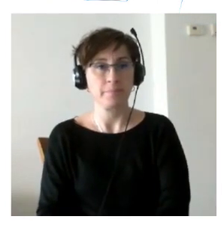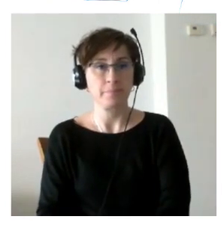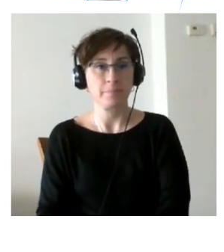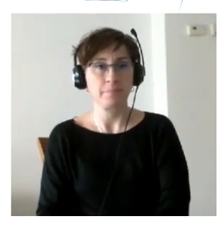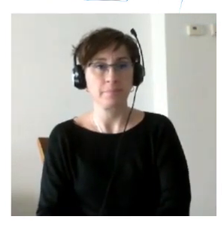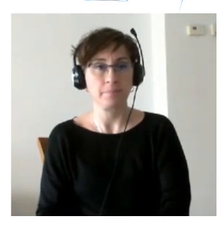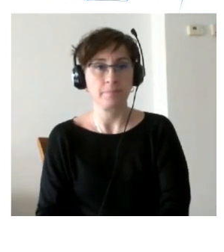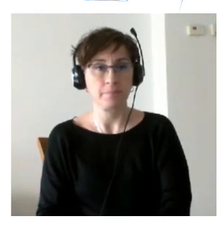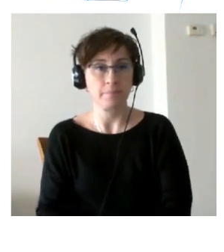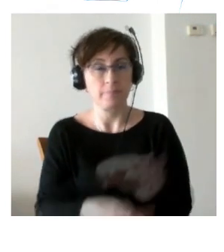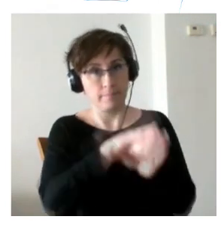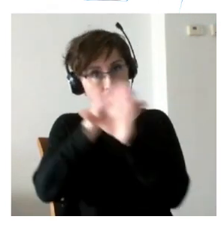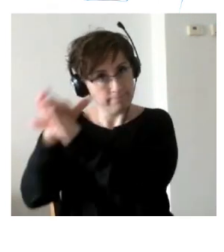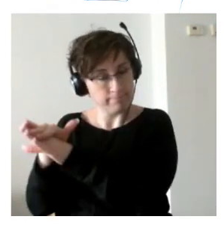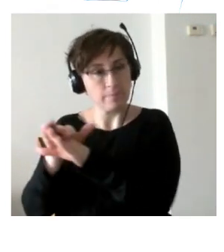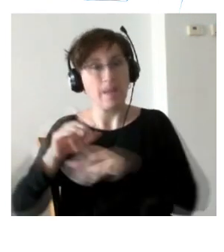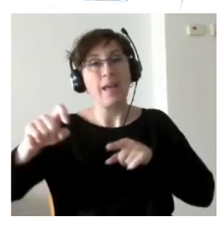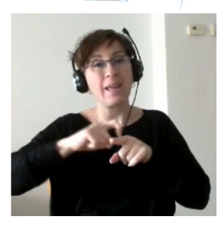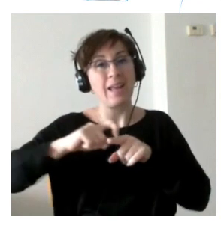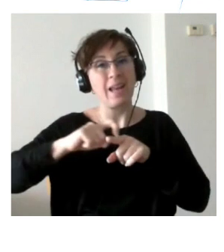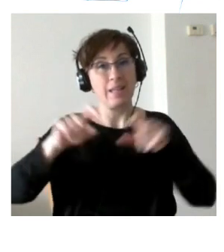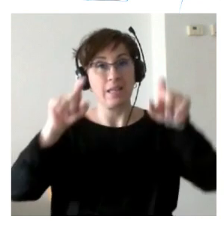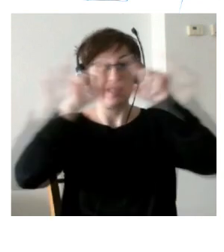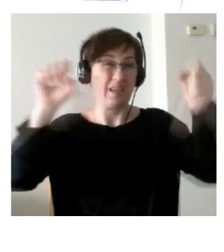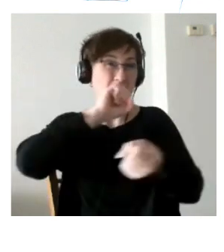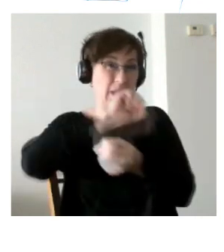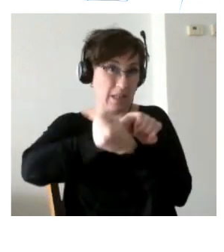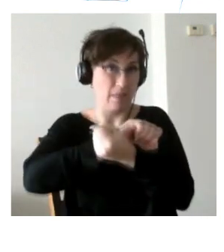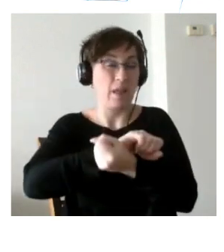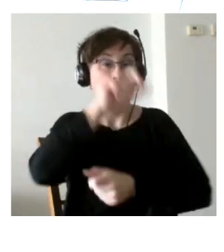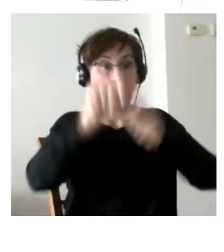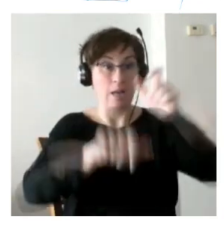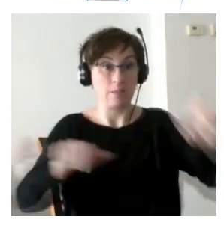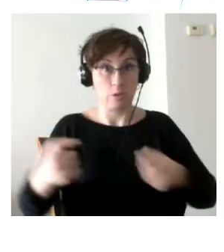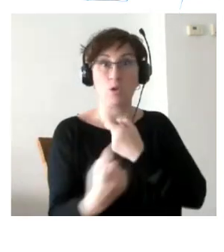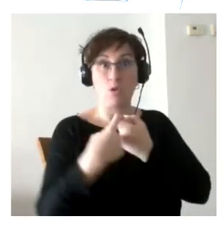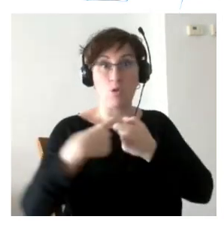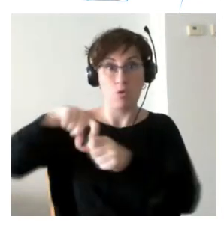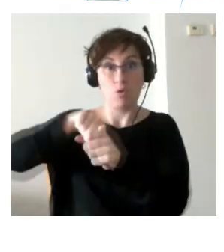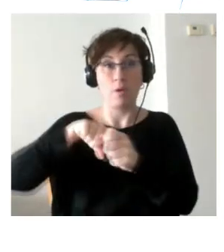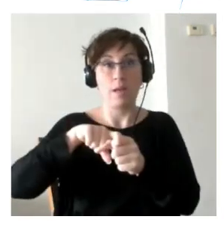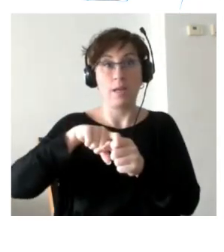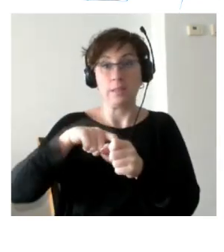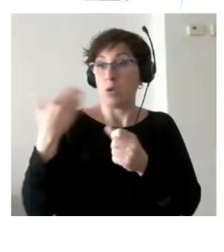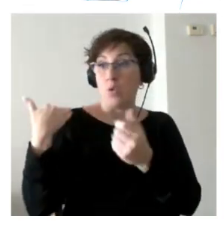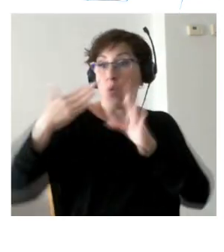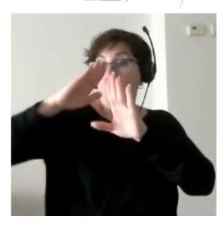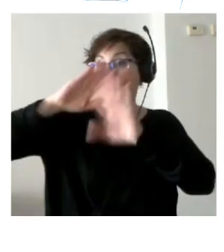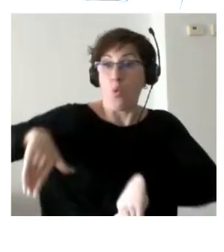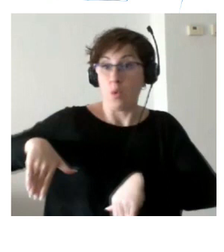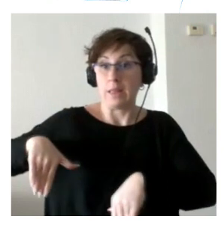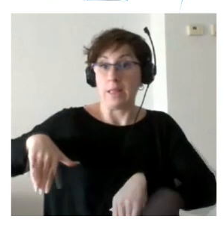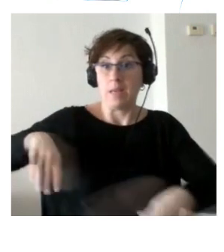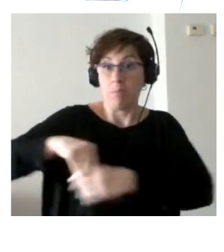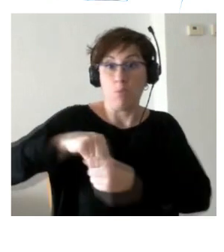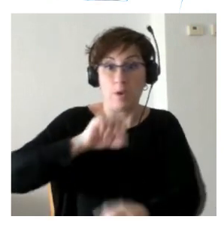respecto a las características penitenciarias las personas que participaron en el programa casi todas en su último ingreso en prisión la mayor parte